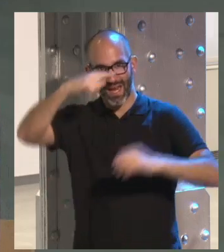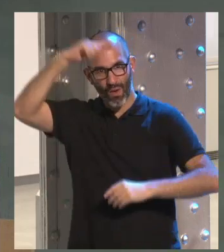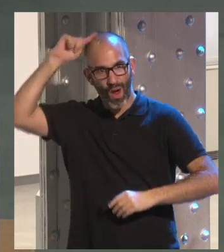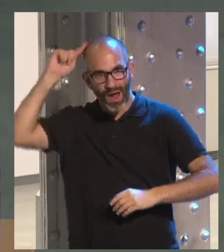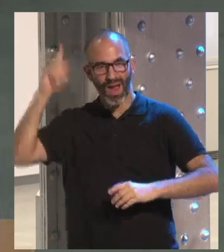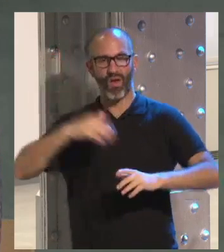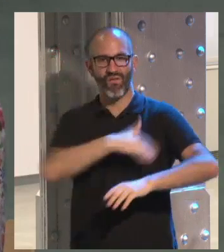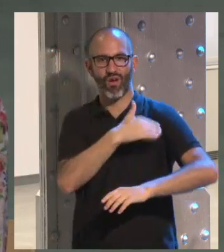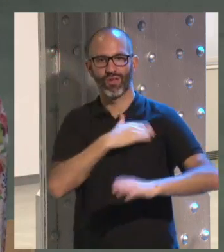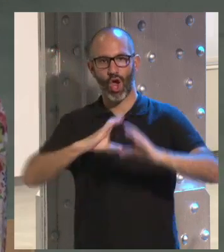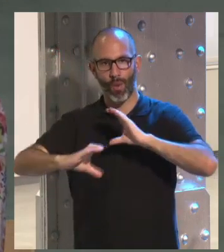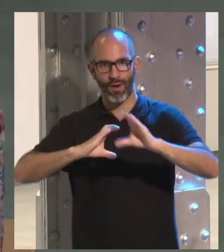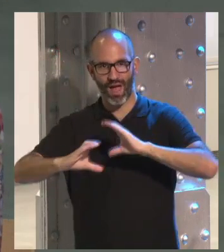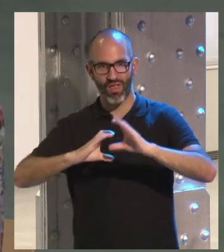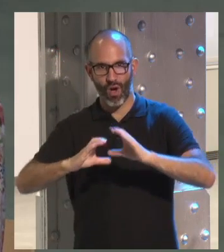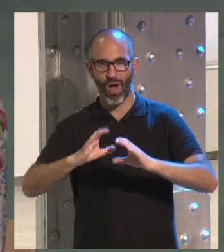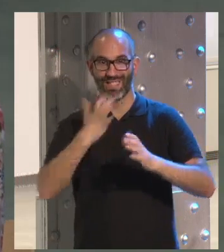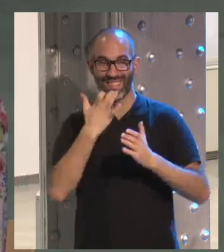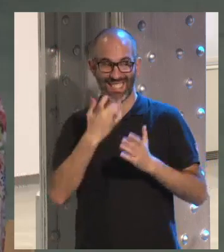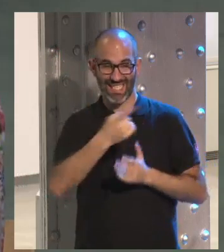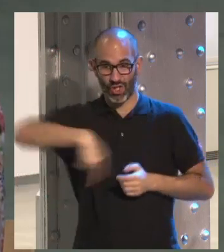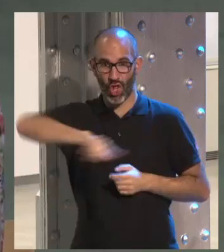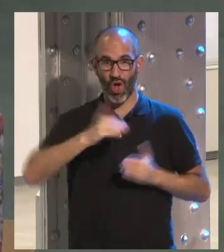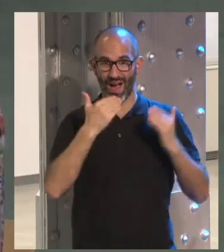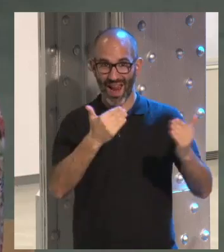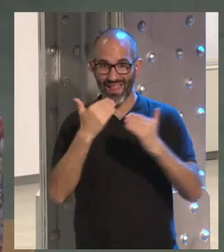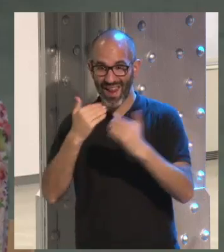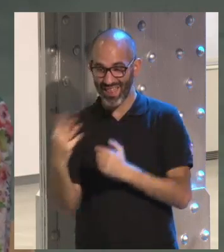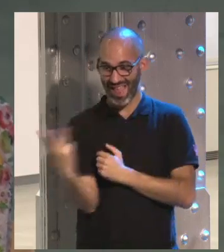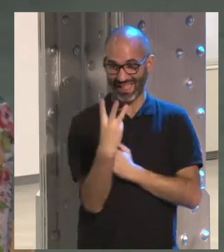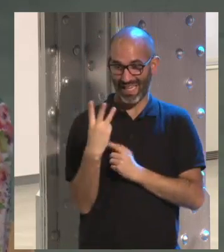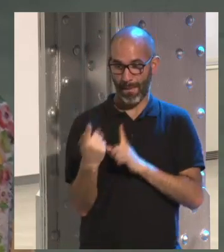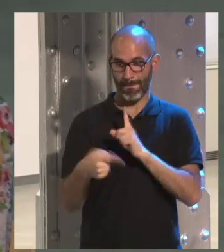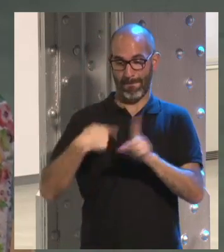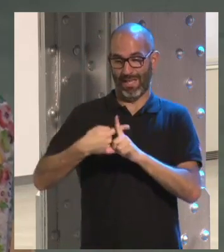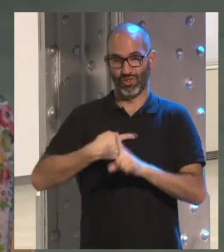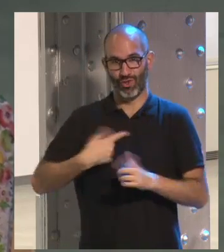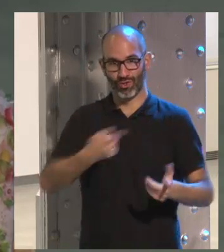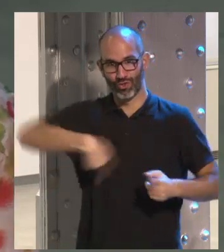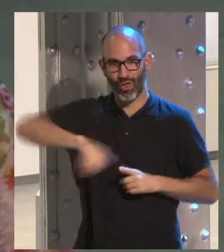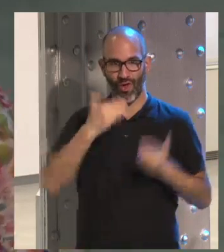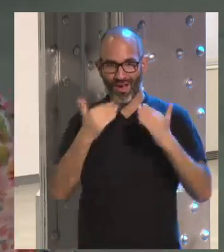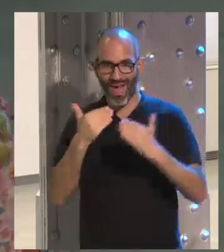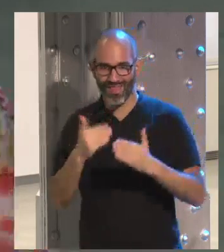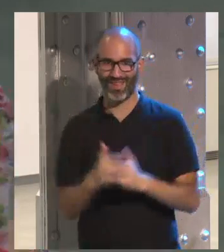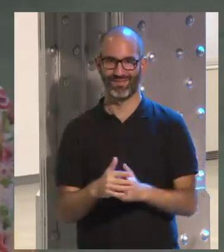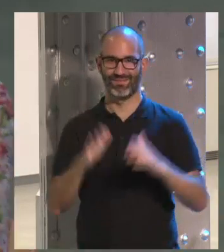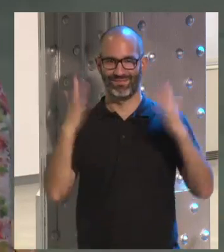Carlos. Y sin todos ellos, pues no hubiese sido posible hacer ese trabajo. Así que, como estamos de aplaudir, vamos a aplaudir también. Claro que sí.